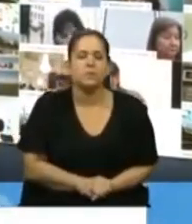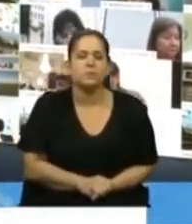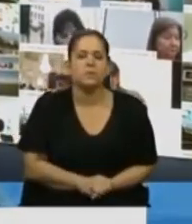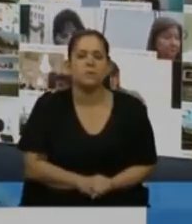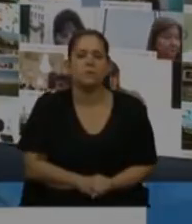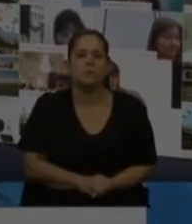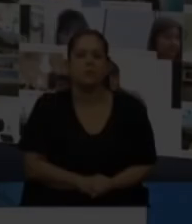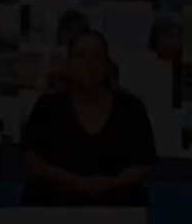Dolores Martínez.